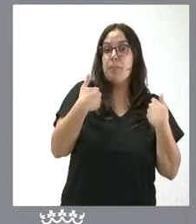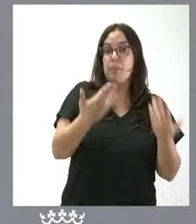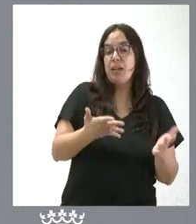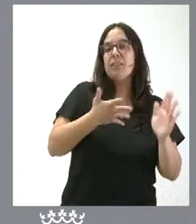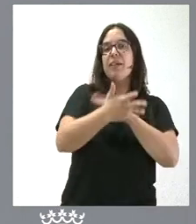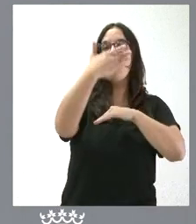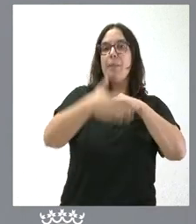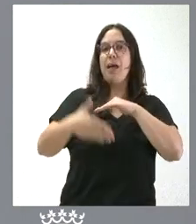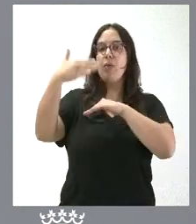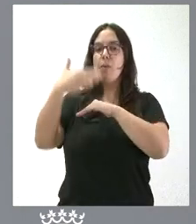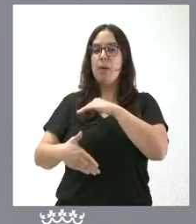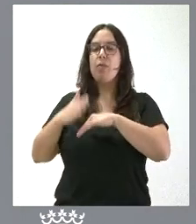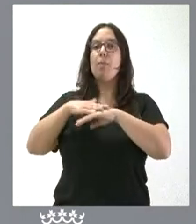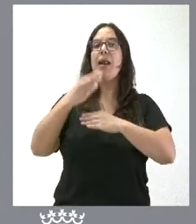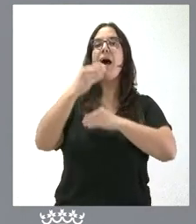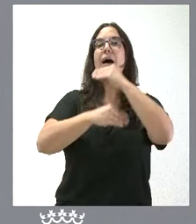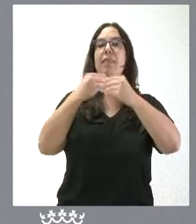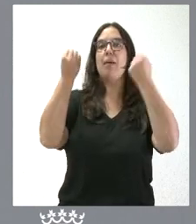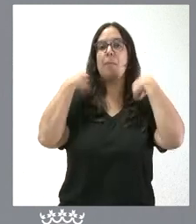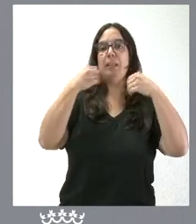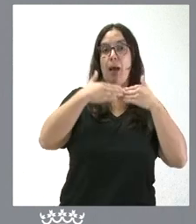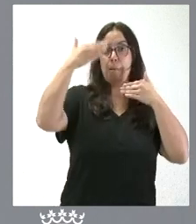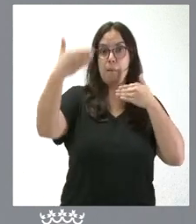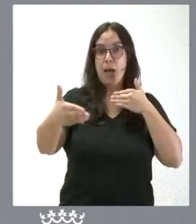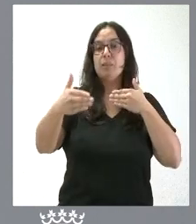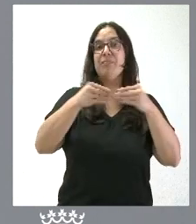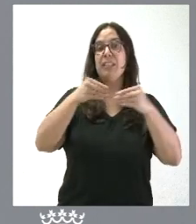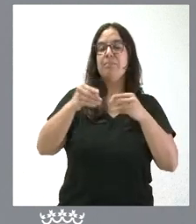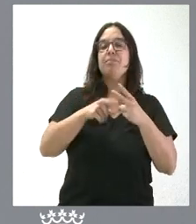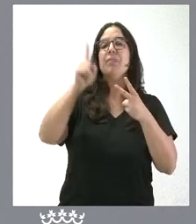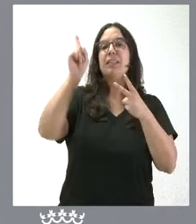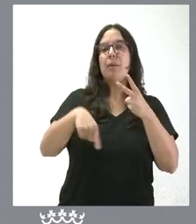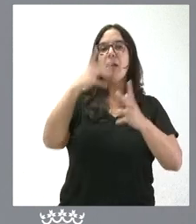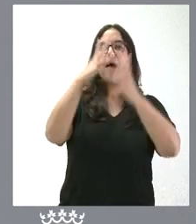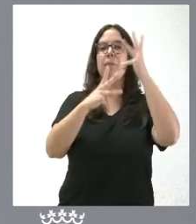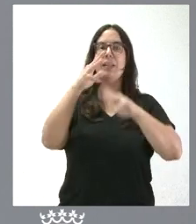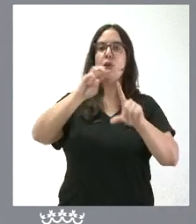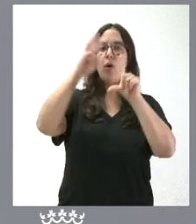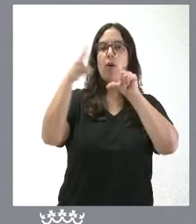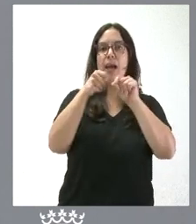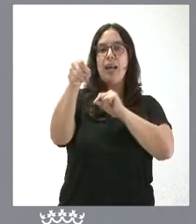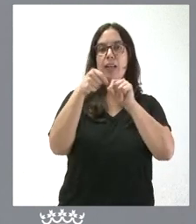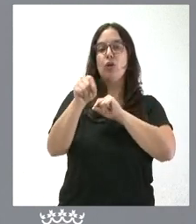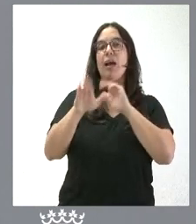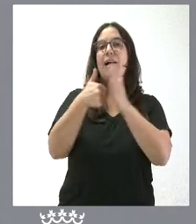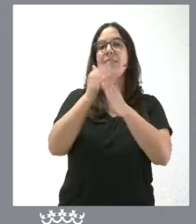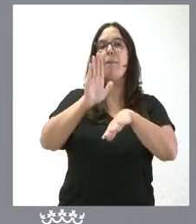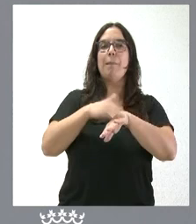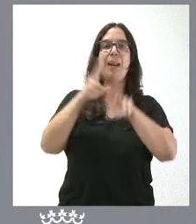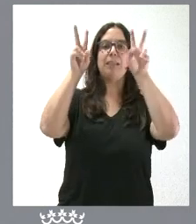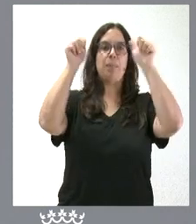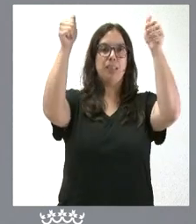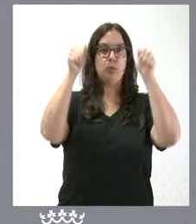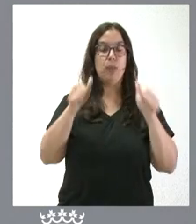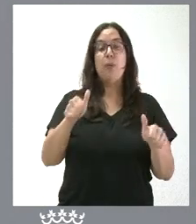los plazos a la hora de realizar las prácticas e introduce la administración electrónica incluso en el formato de las titulaciones. Uno de